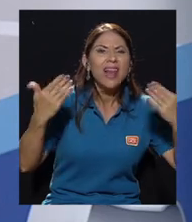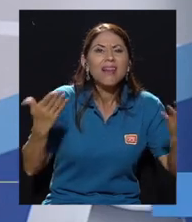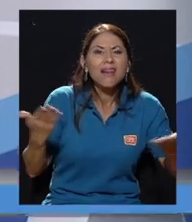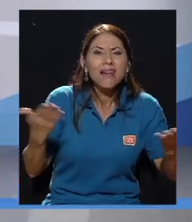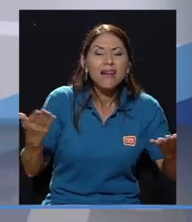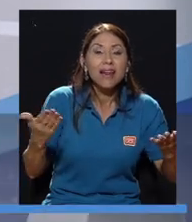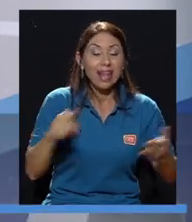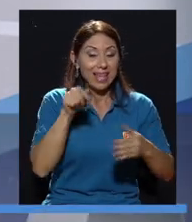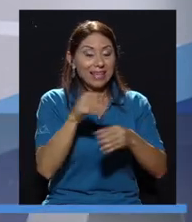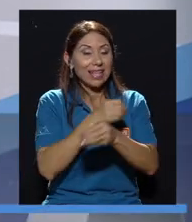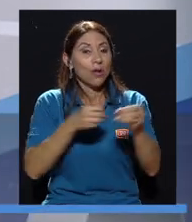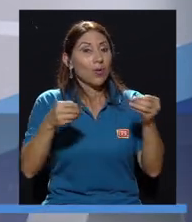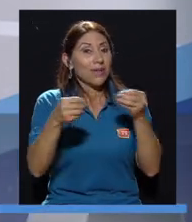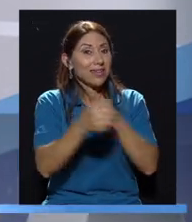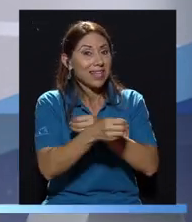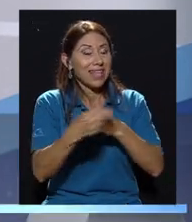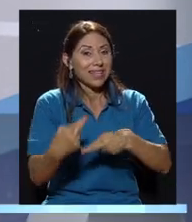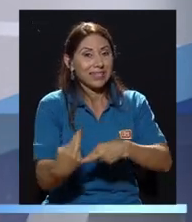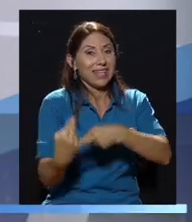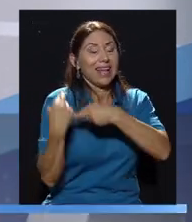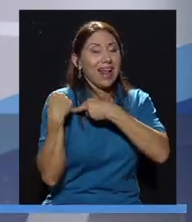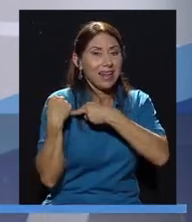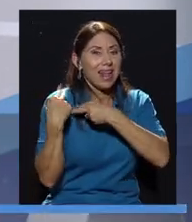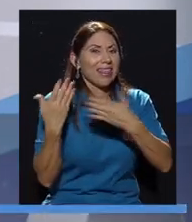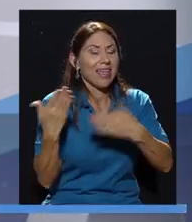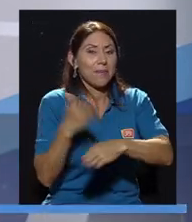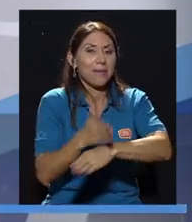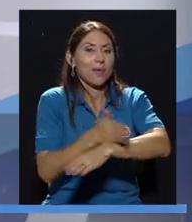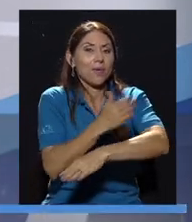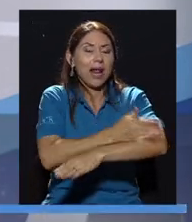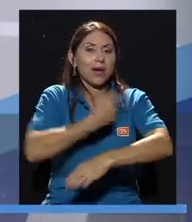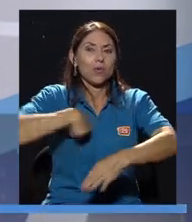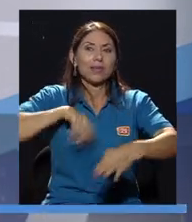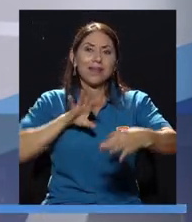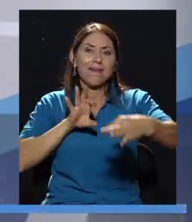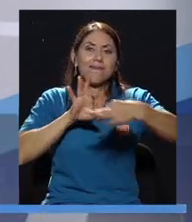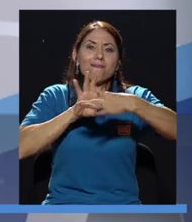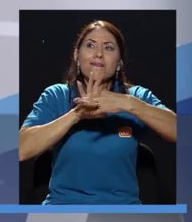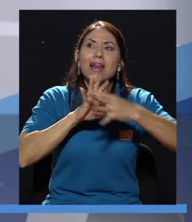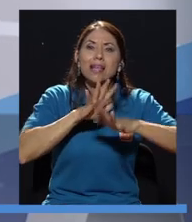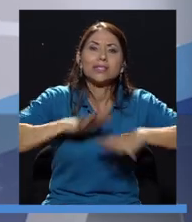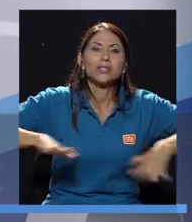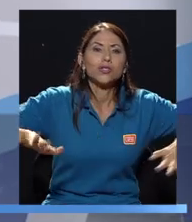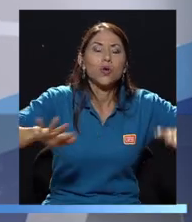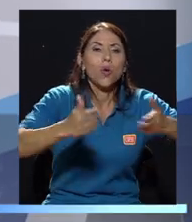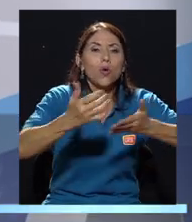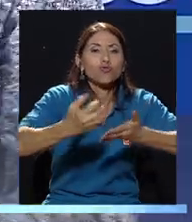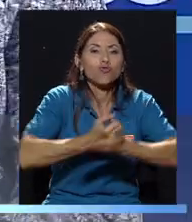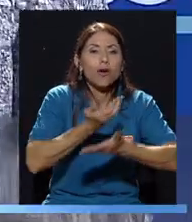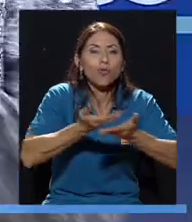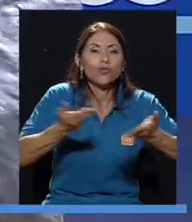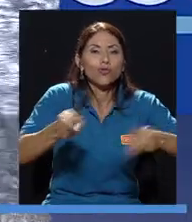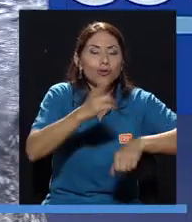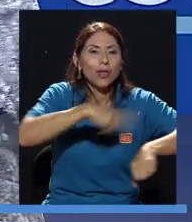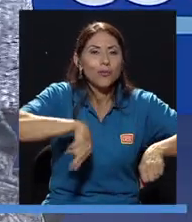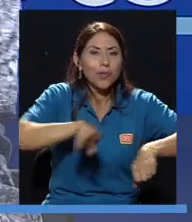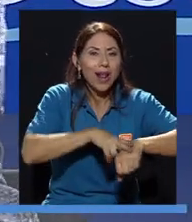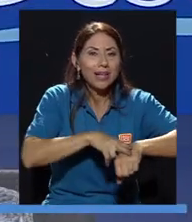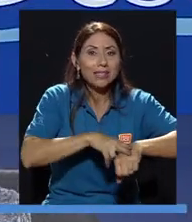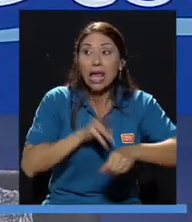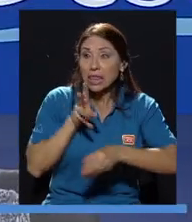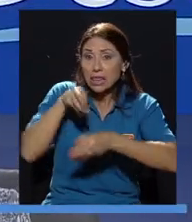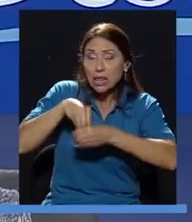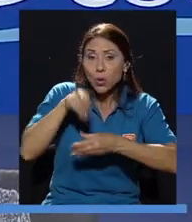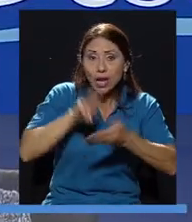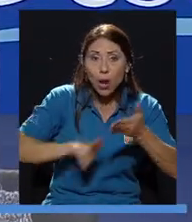Esta es la unidad que se encarga en la Universidad de Costa Rica de mejorar nuestra relación con los recursos naturales. Trabajamos... Ajá,